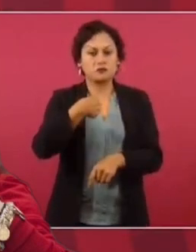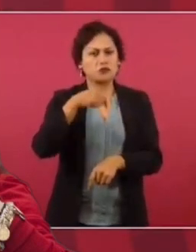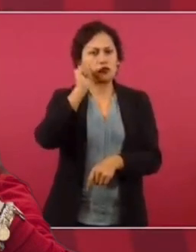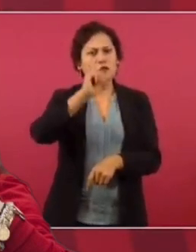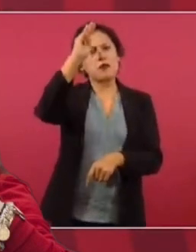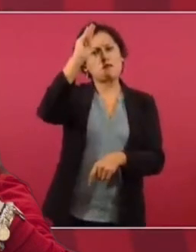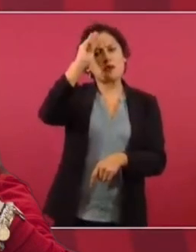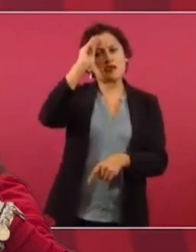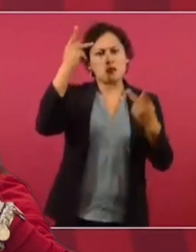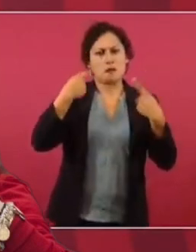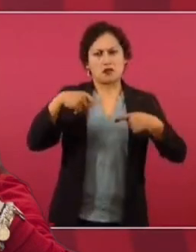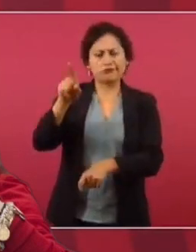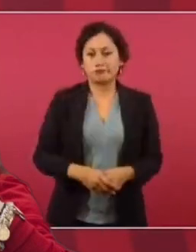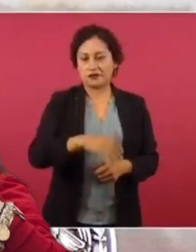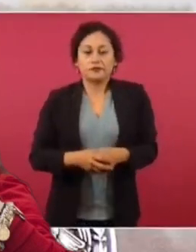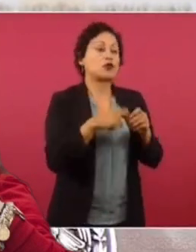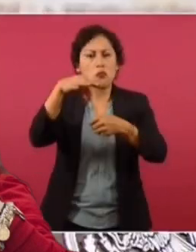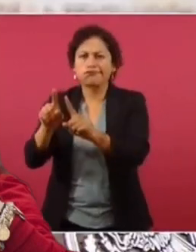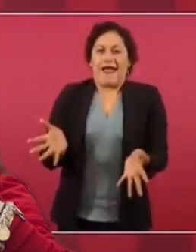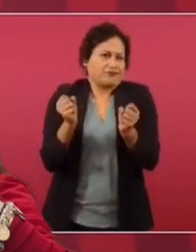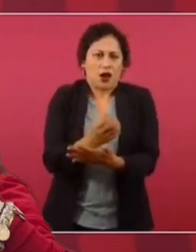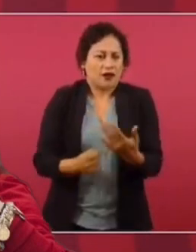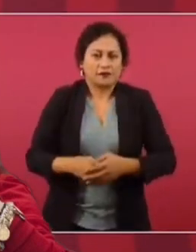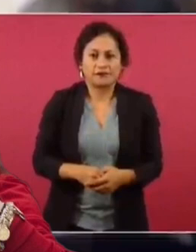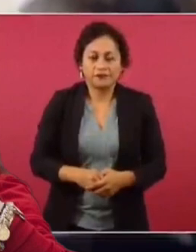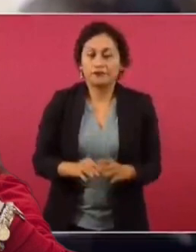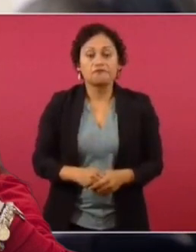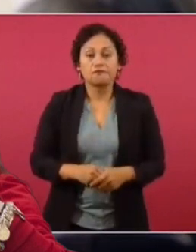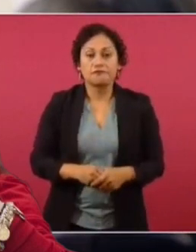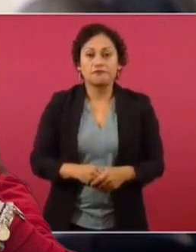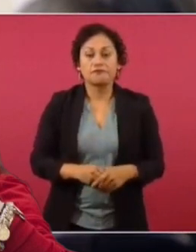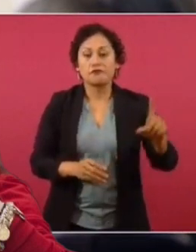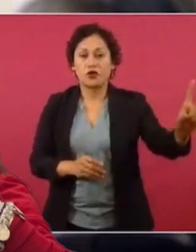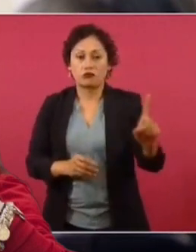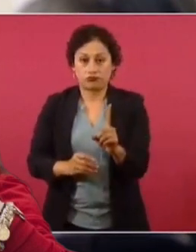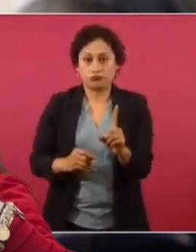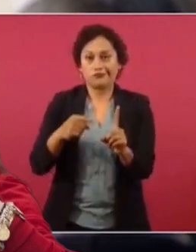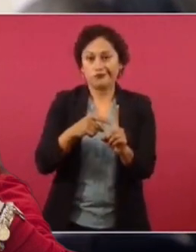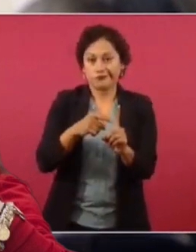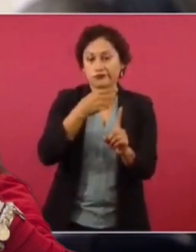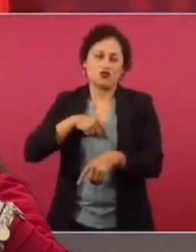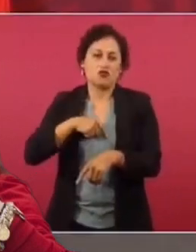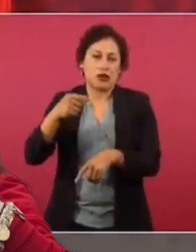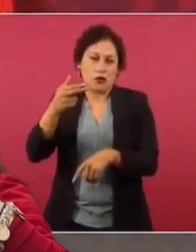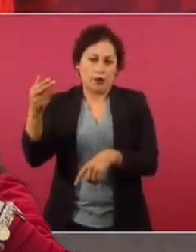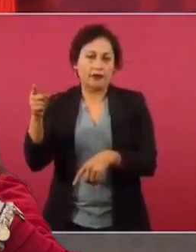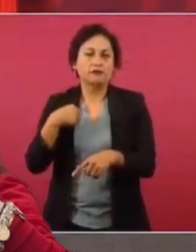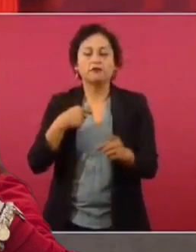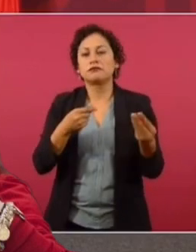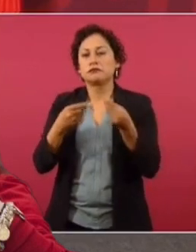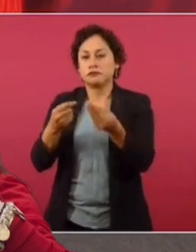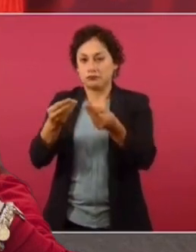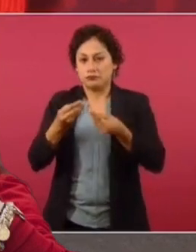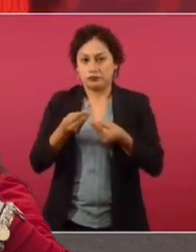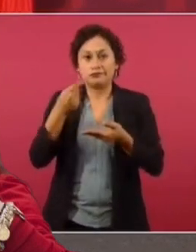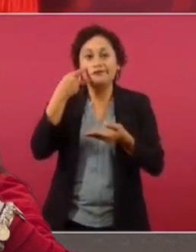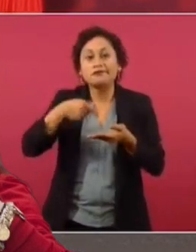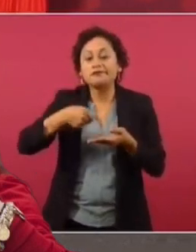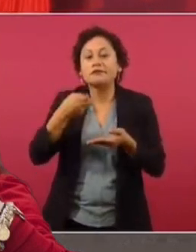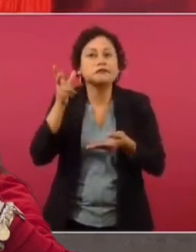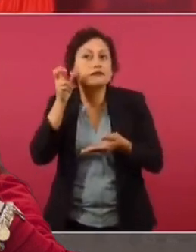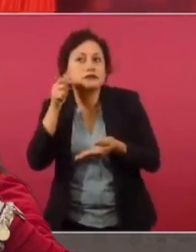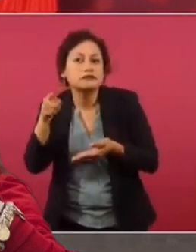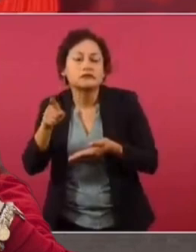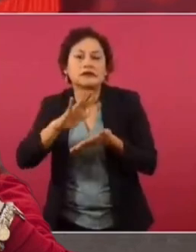que tiene un instinto certero. Entonces, de repente, llega un señor con una grabación. Le doy esto, están preparando el fraude.